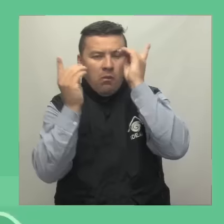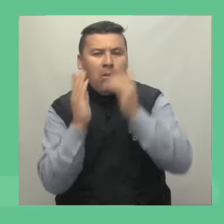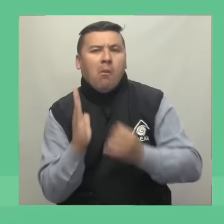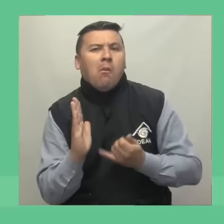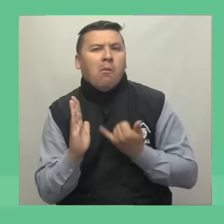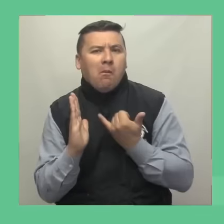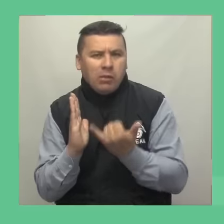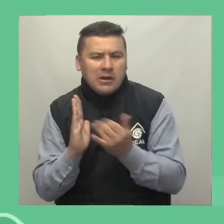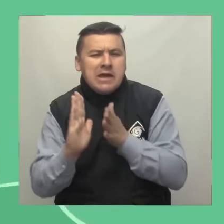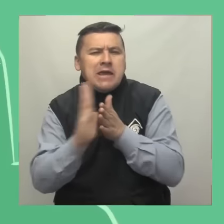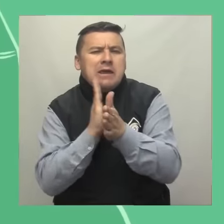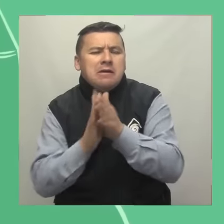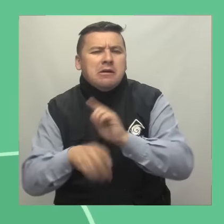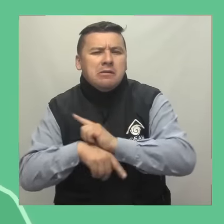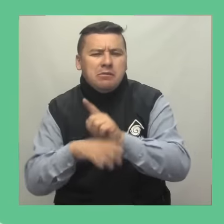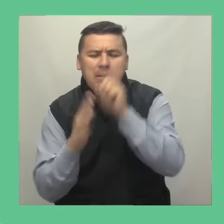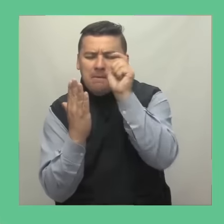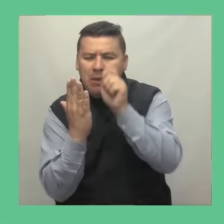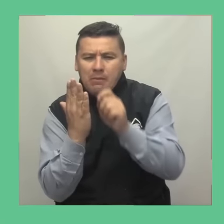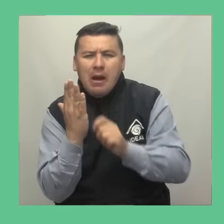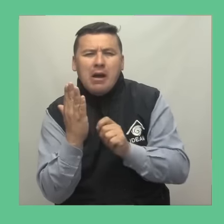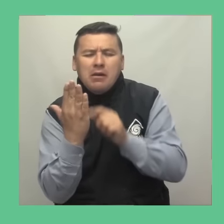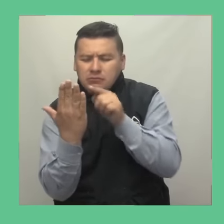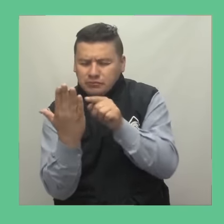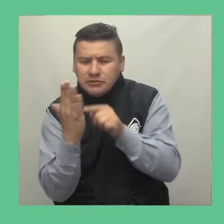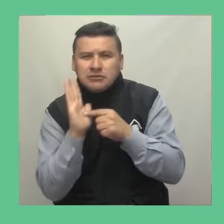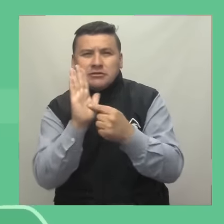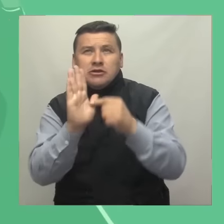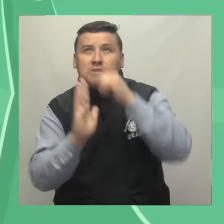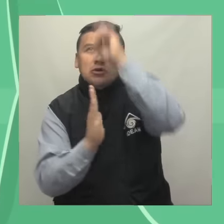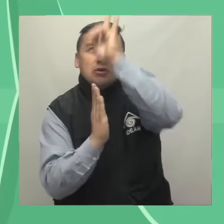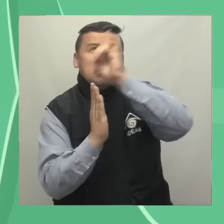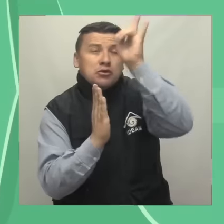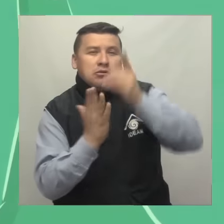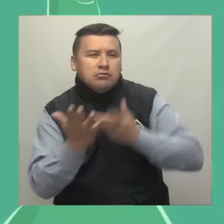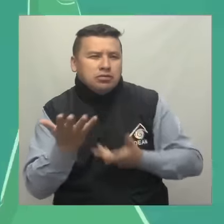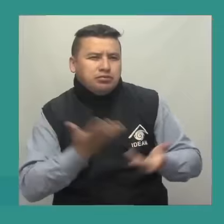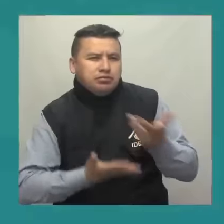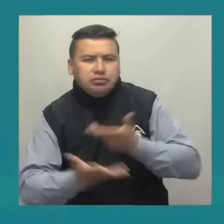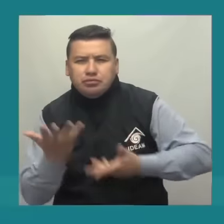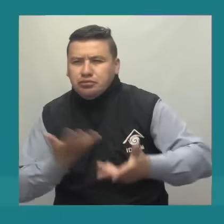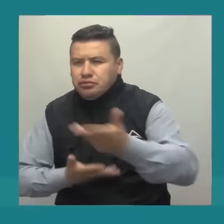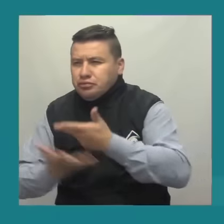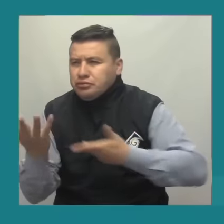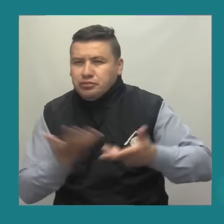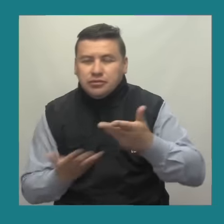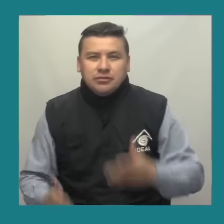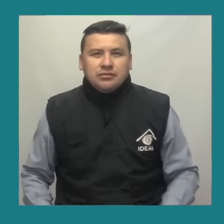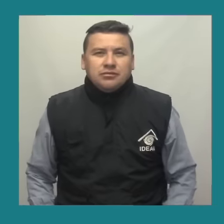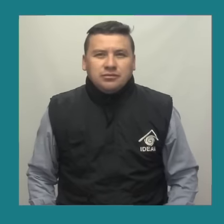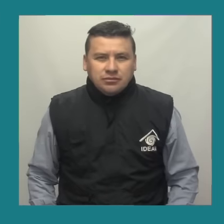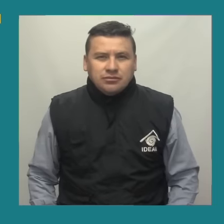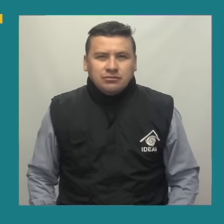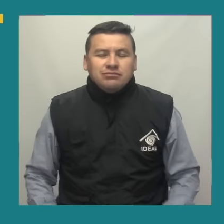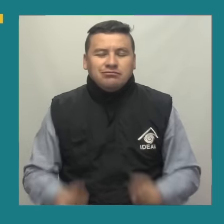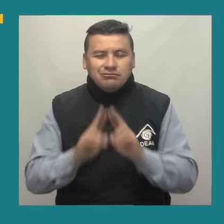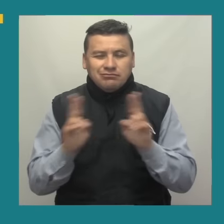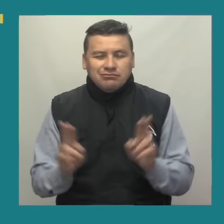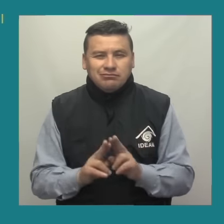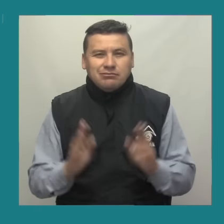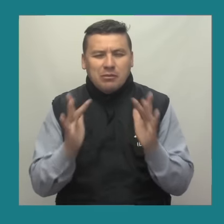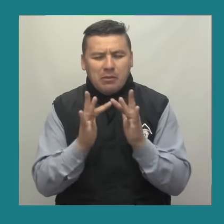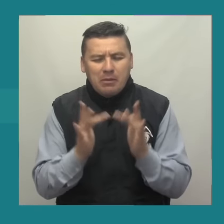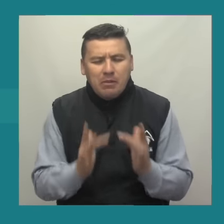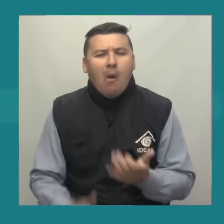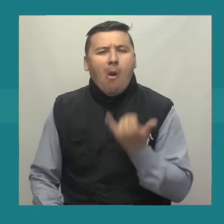App Store Información en tiempo real, detallada, satelital, recomendaciones y muchas opciones de interacción Síganos a través de nuestras